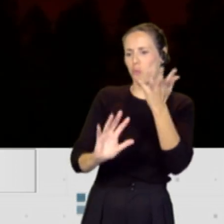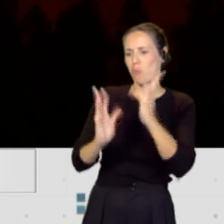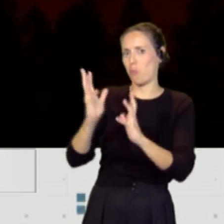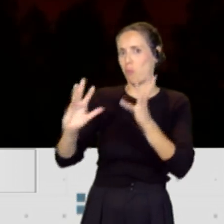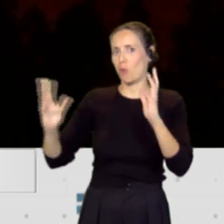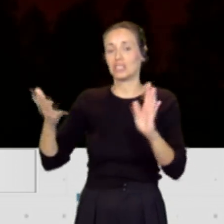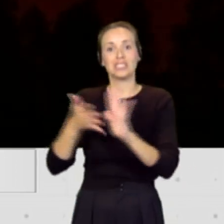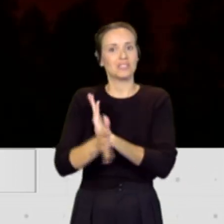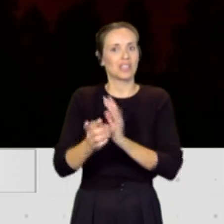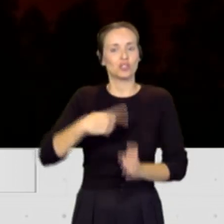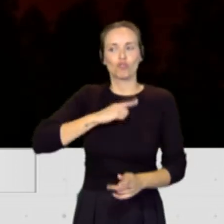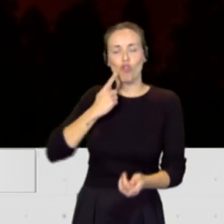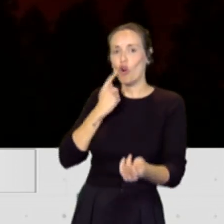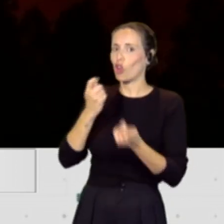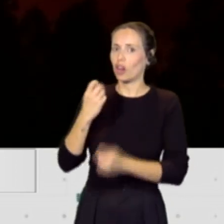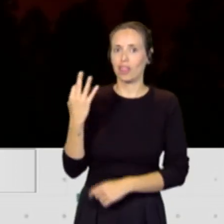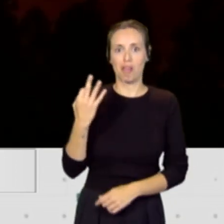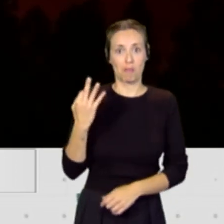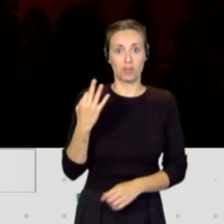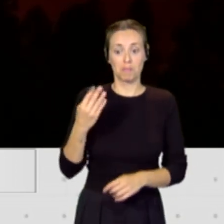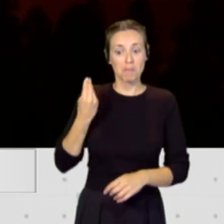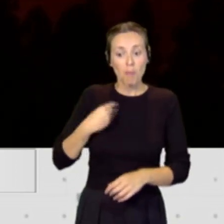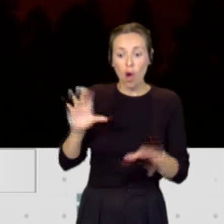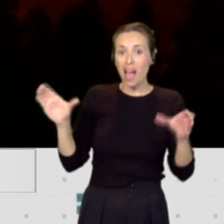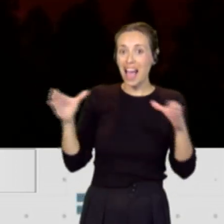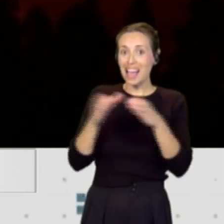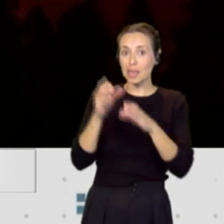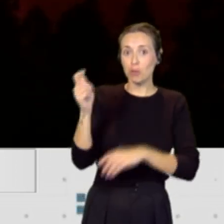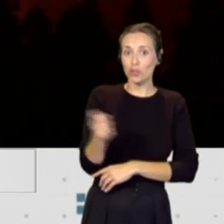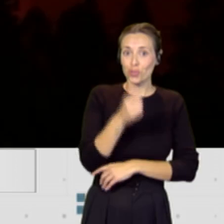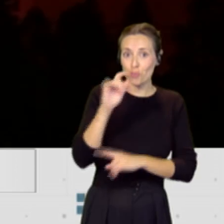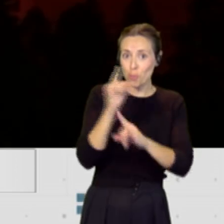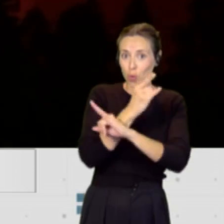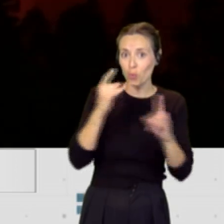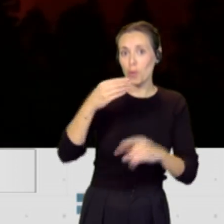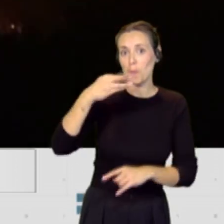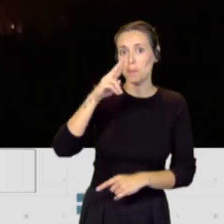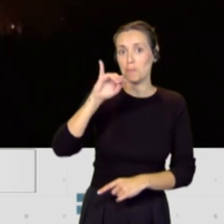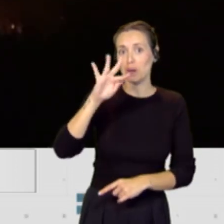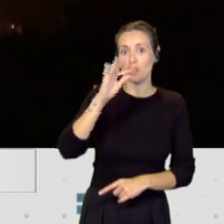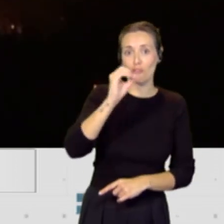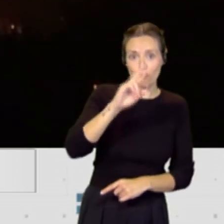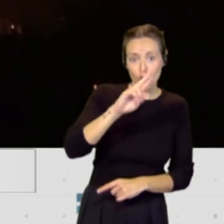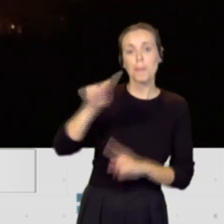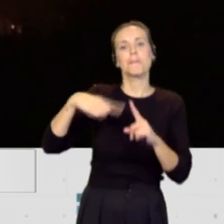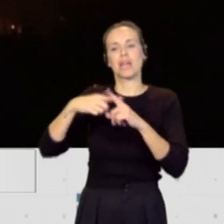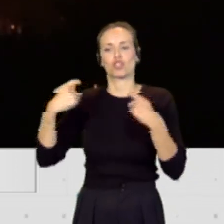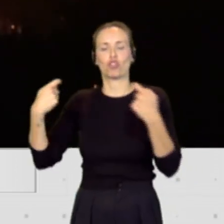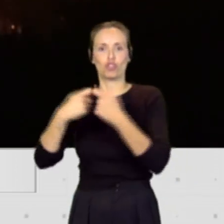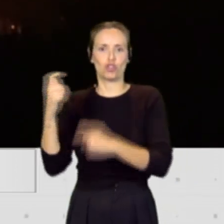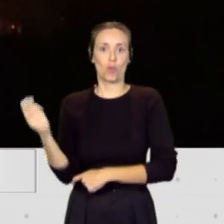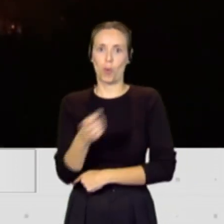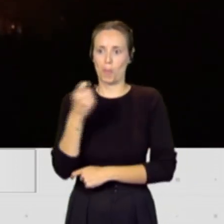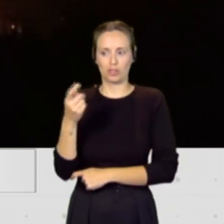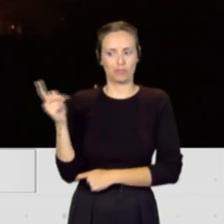tenemos que trabajar coordinadamente tanto los equipos de las brigadas forestales como con el consorcio de bomberos y los entrenamientos